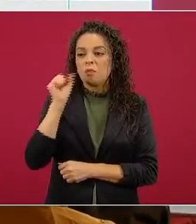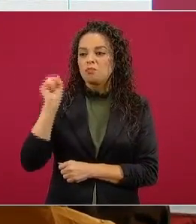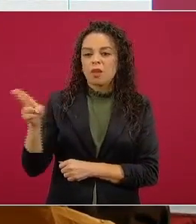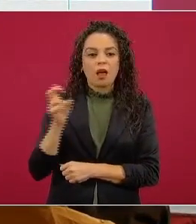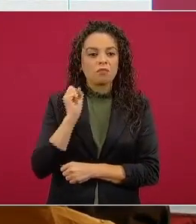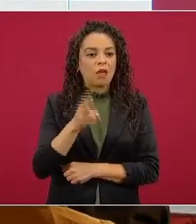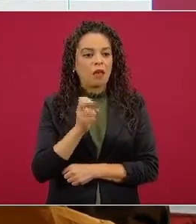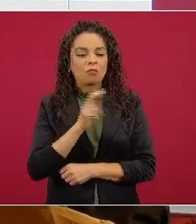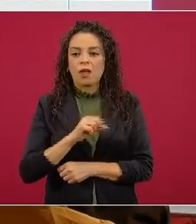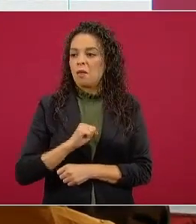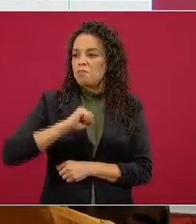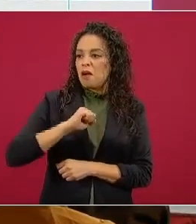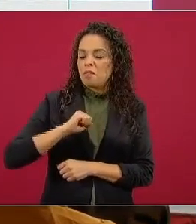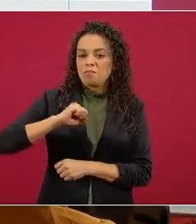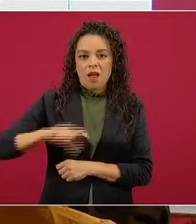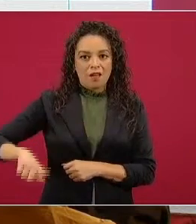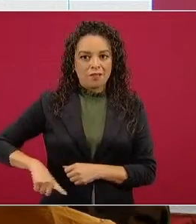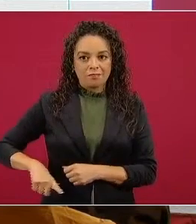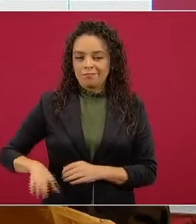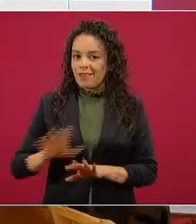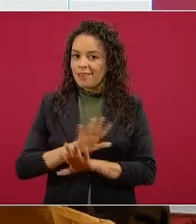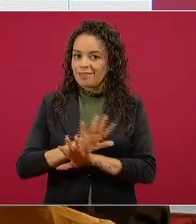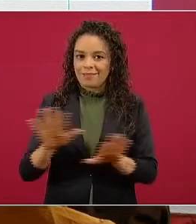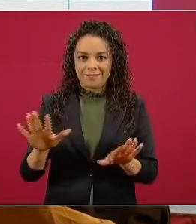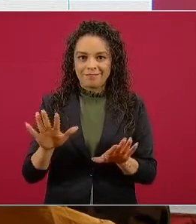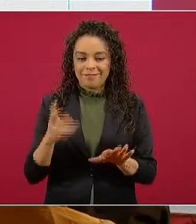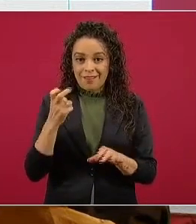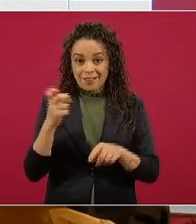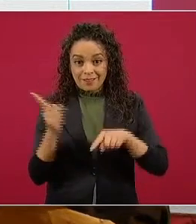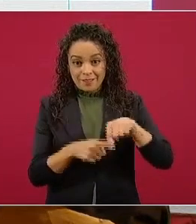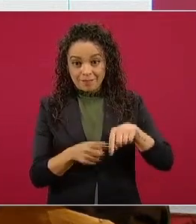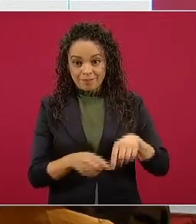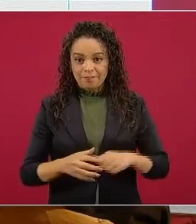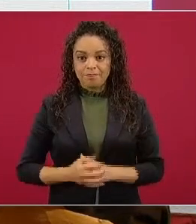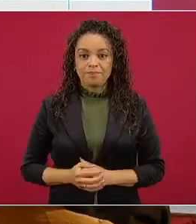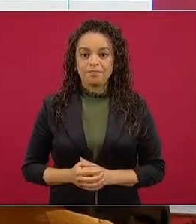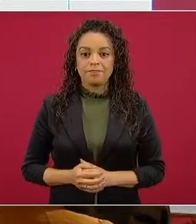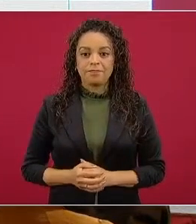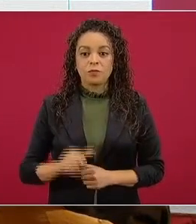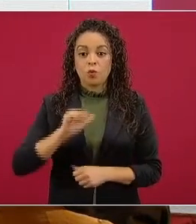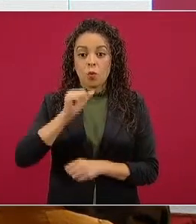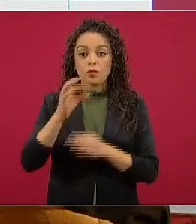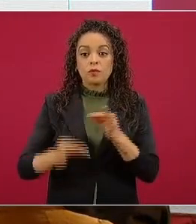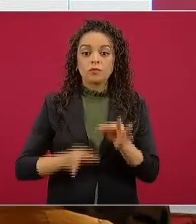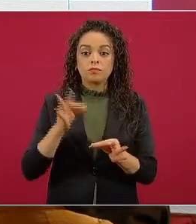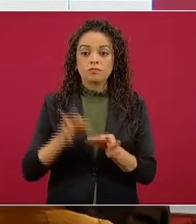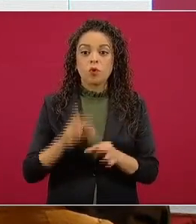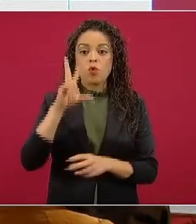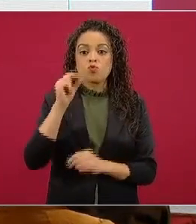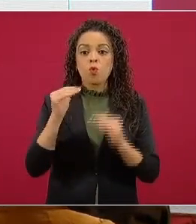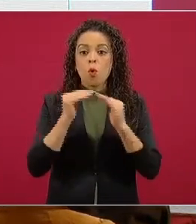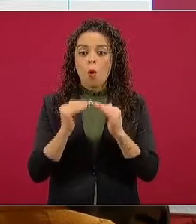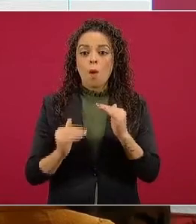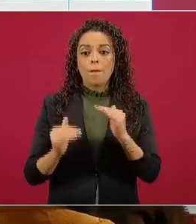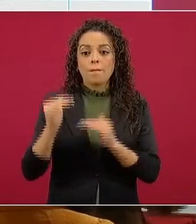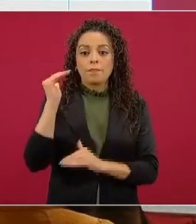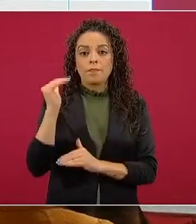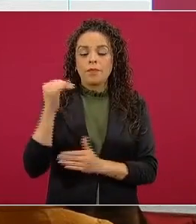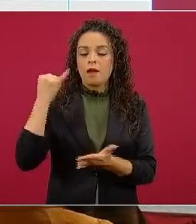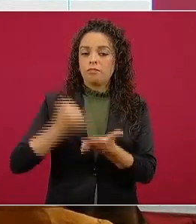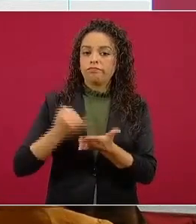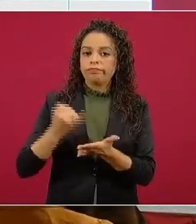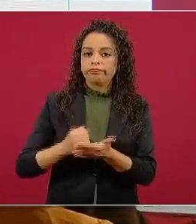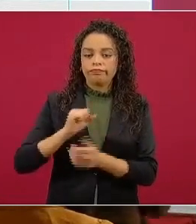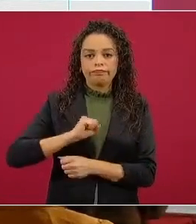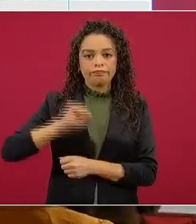No aumentarán los impuestos más allá de la inflación. Cumplido. No han aumentado los impuestos.